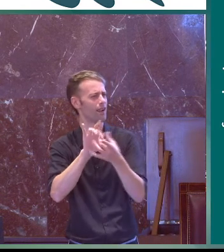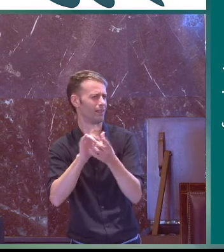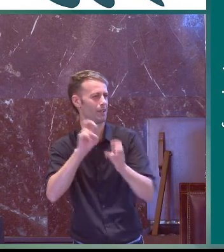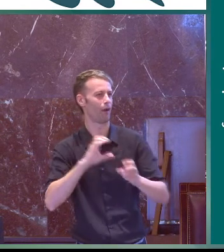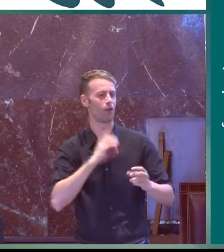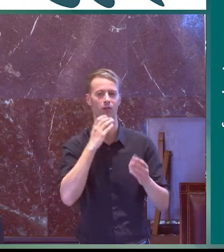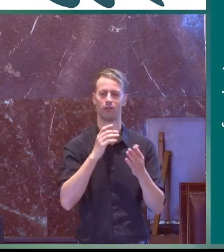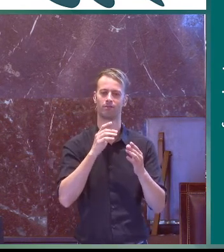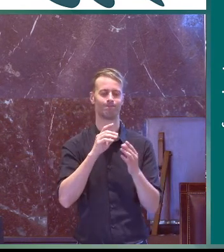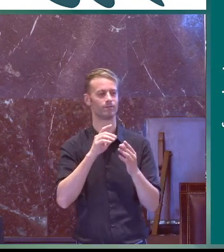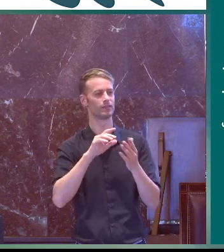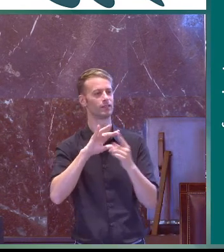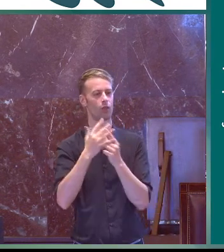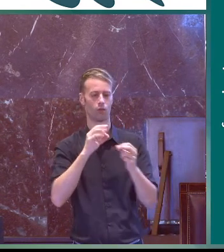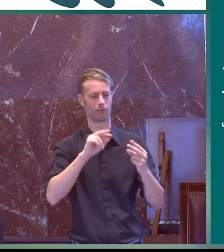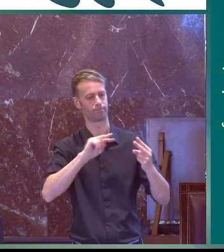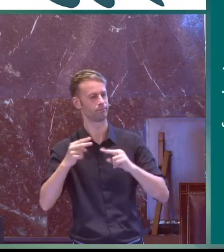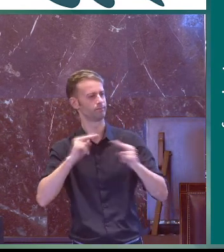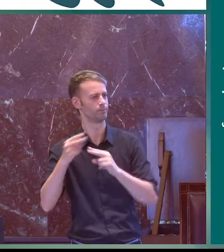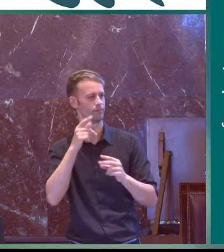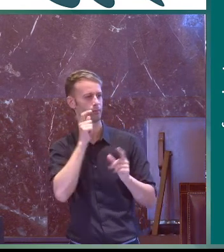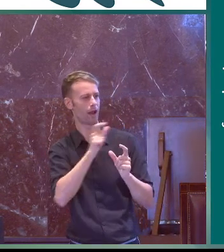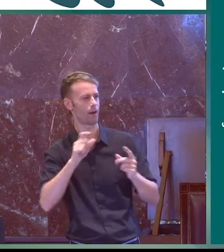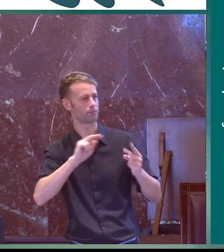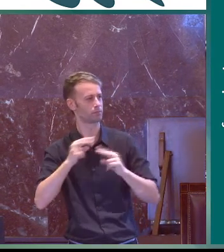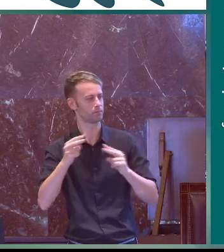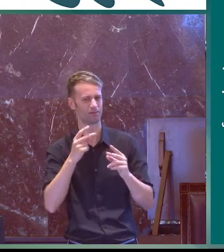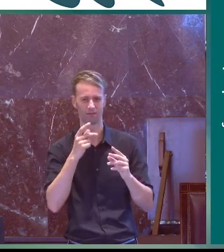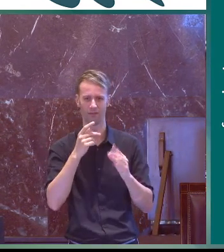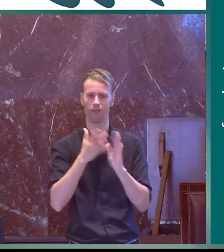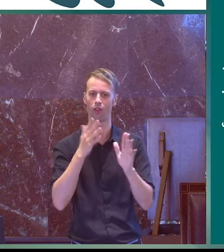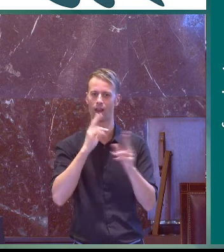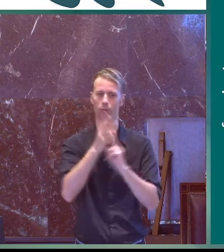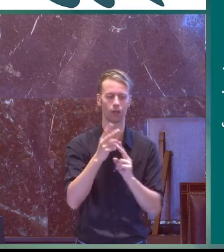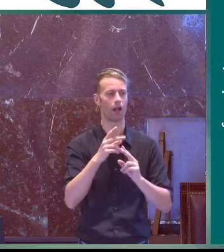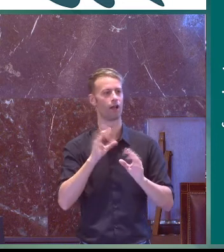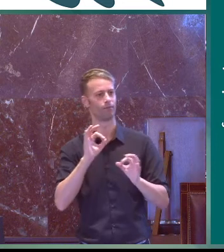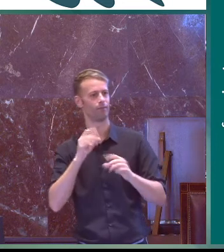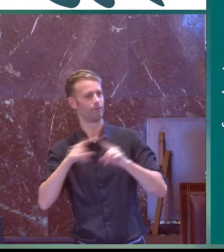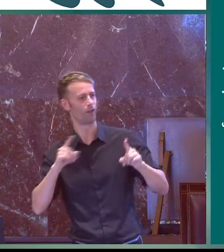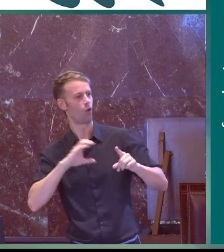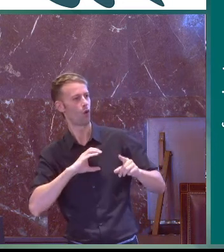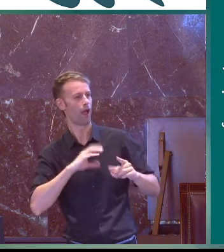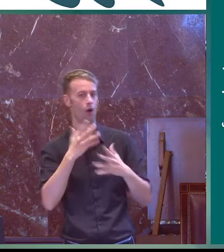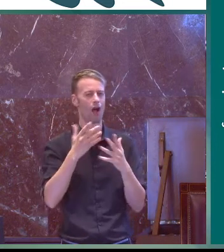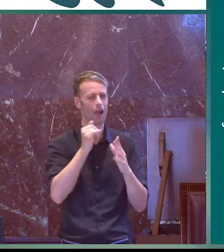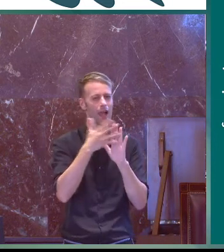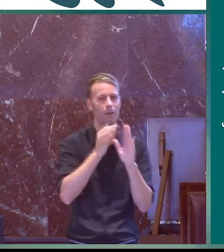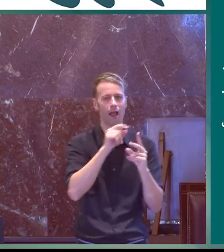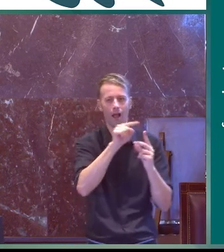hablando de los CODA o de las traducciones las interpretaciones